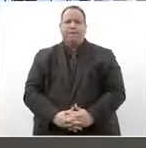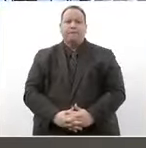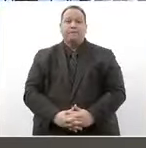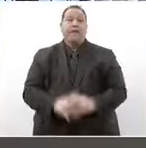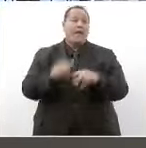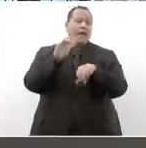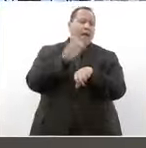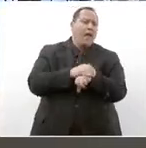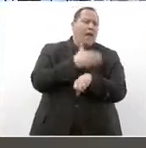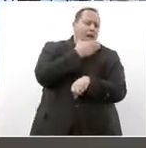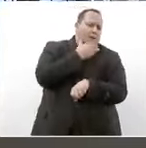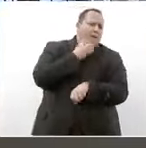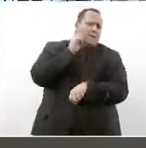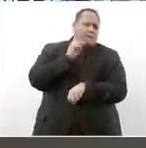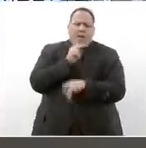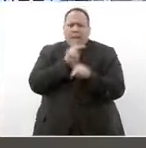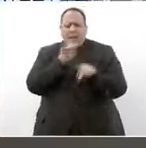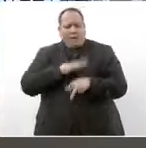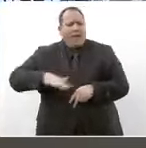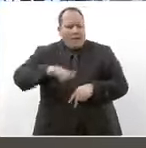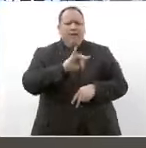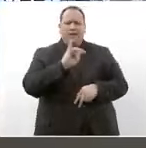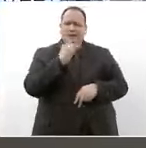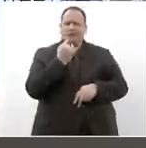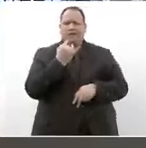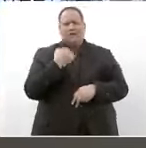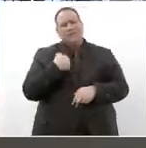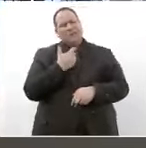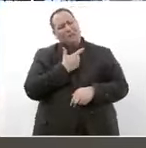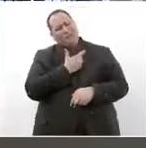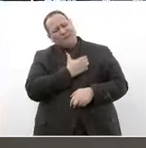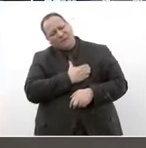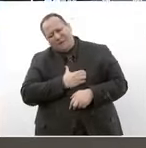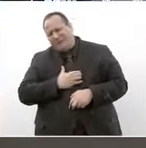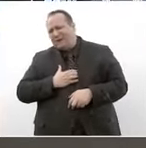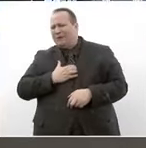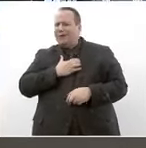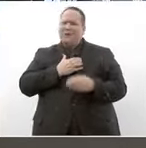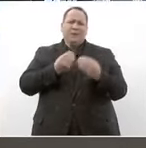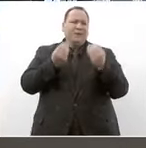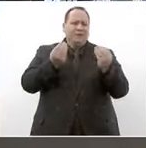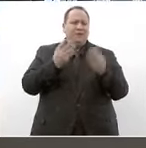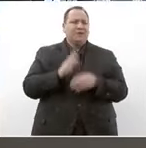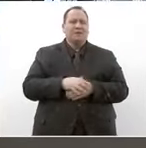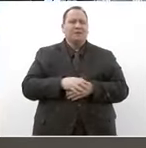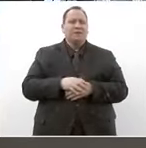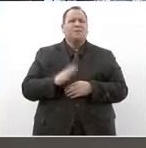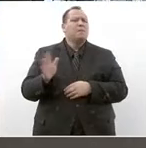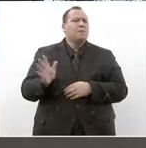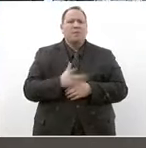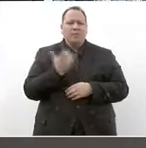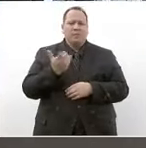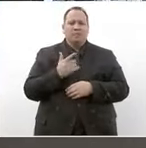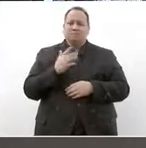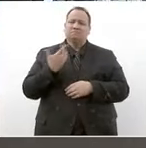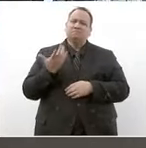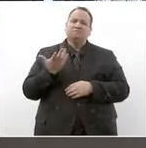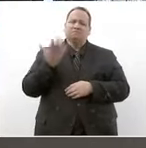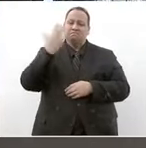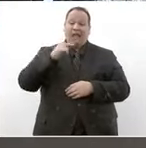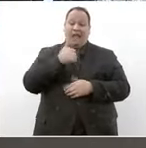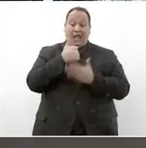amigas amigos de tijuana me da mucho gusto estar de nuevo en esta